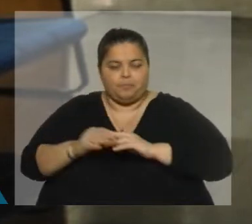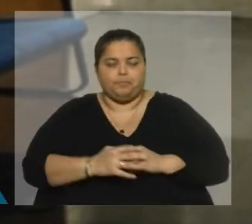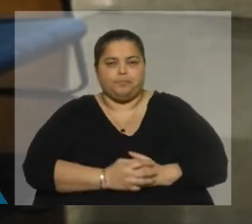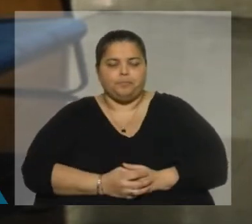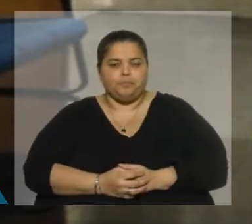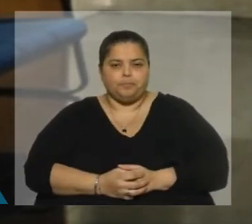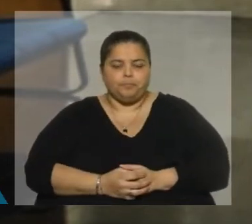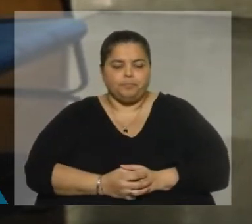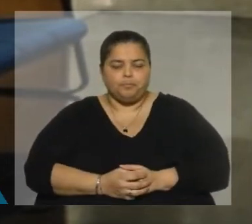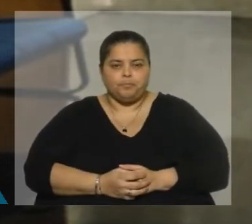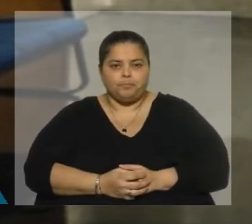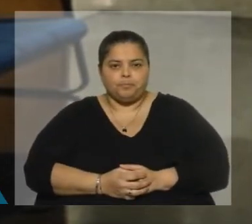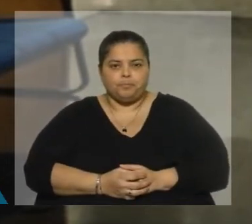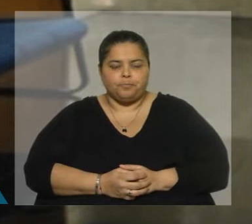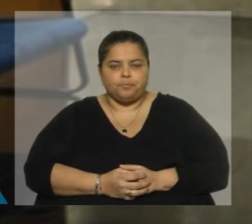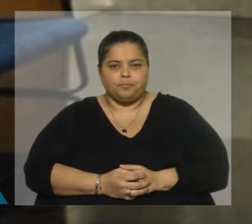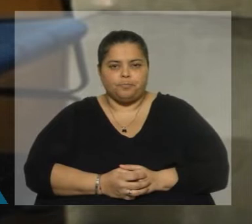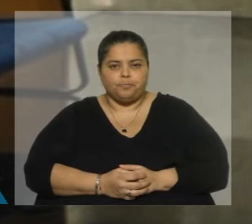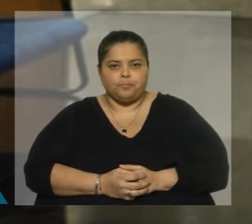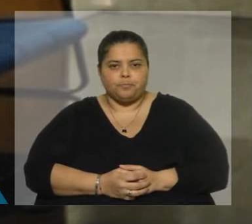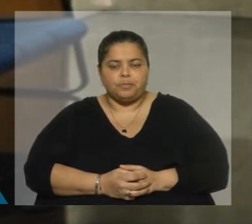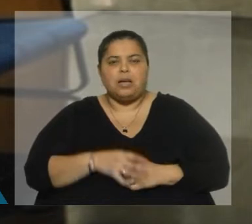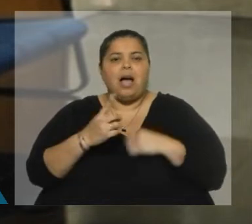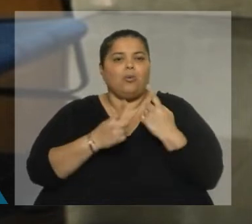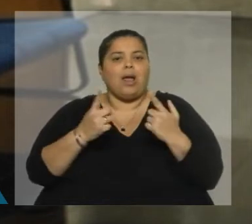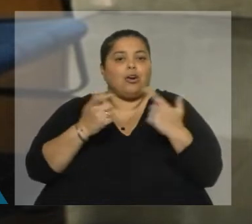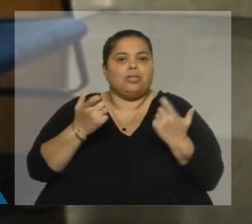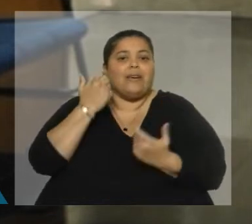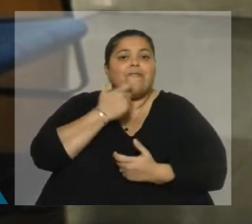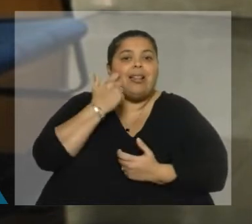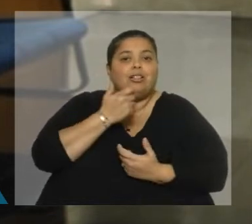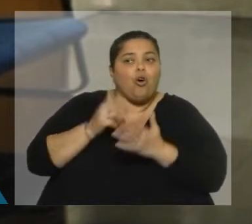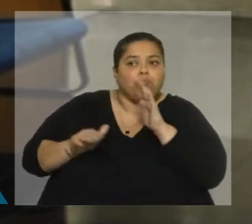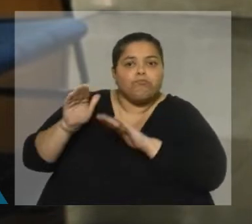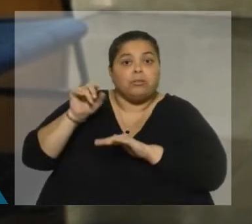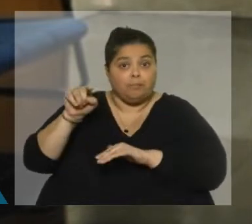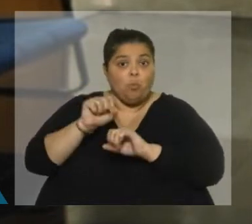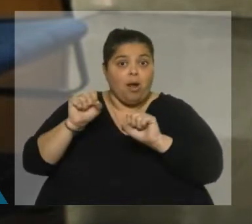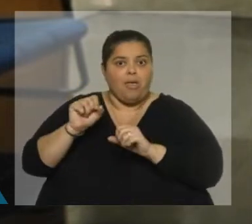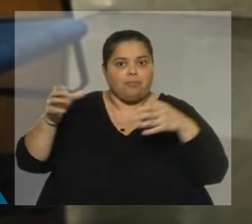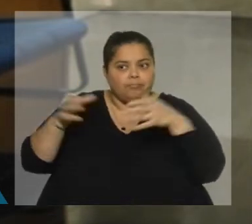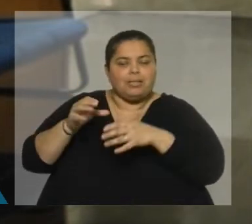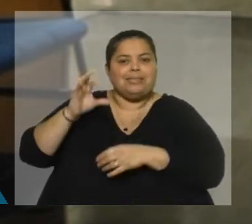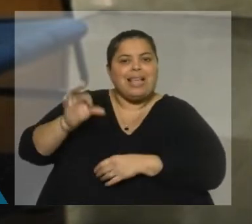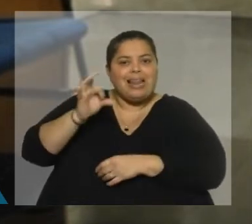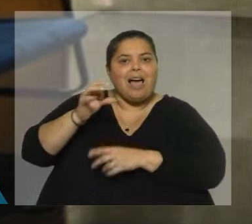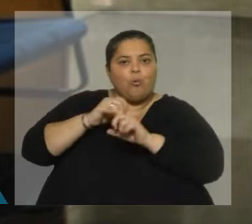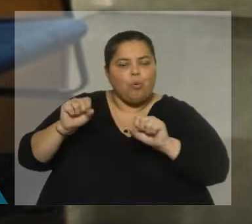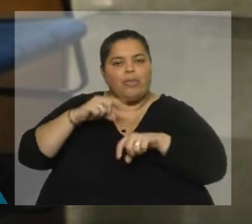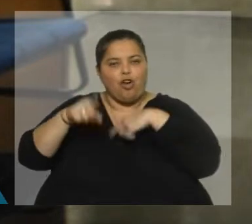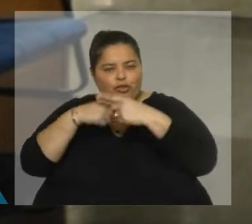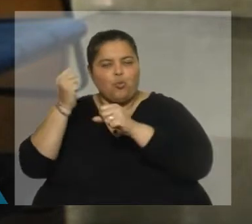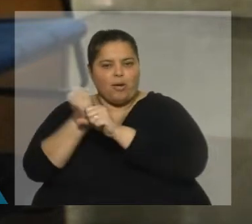cosas a saldar que quedaron por ahí, que en el Senado se pueda seguir trabajando. Esto,